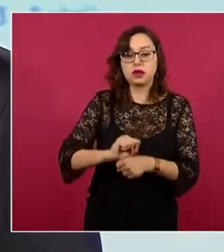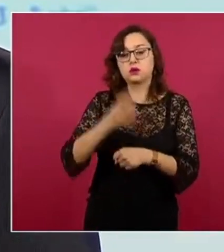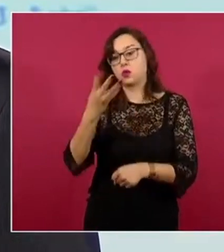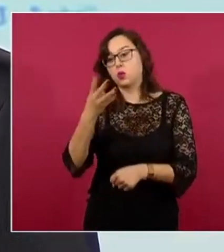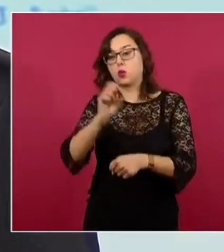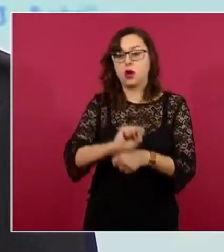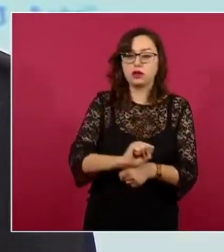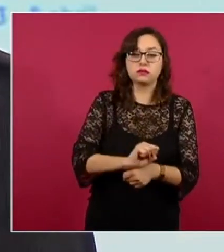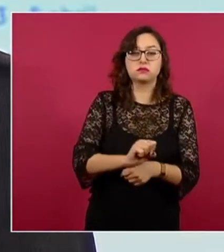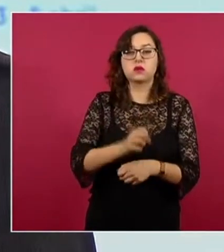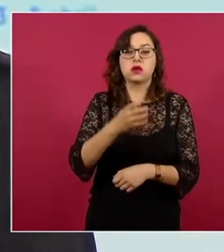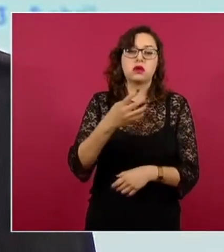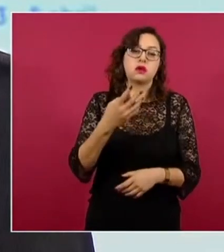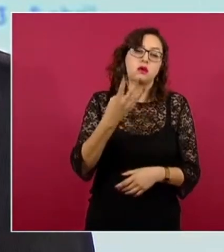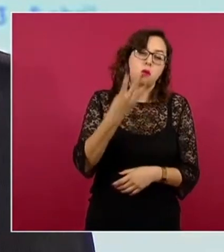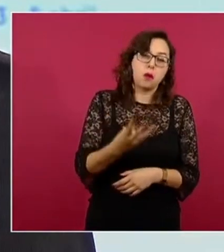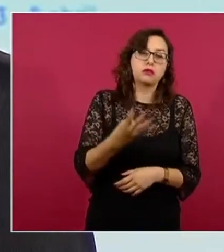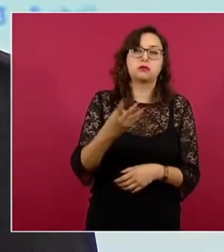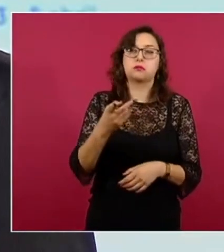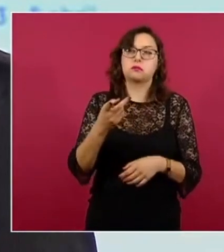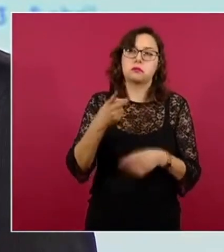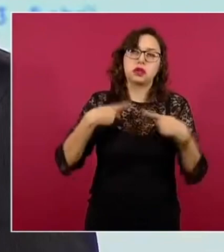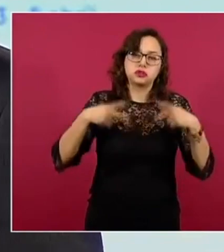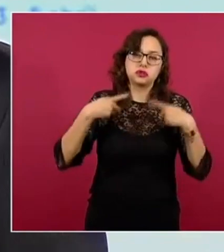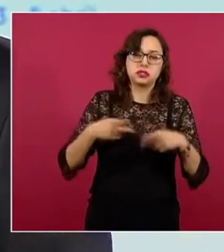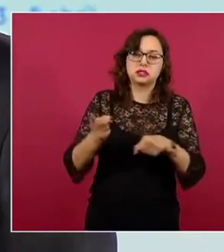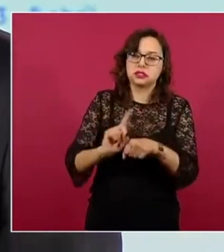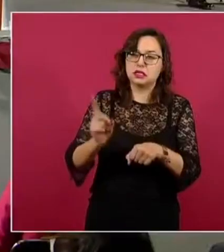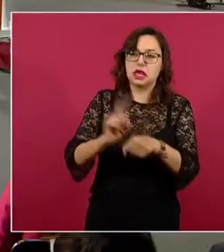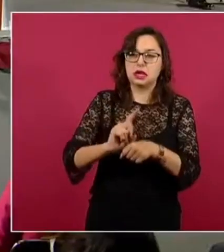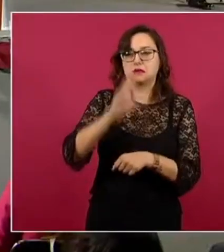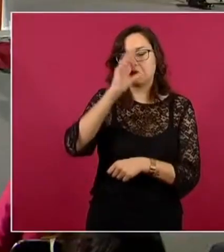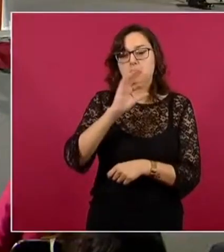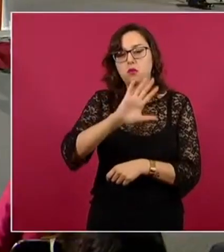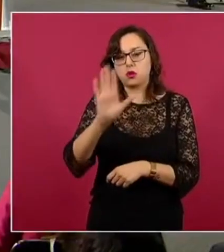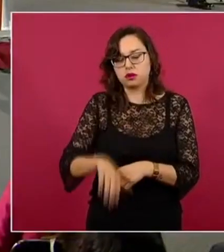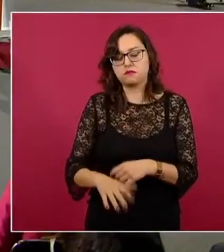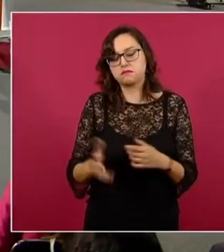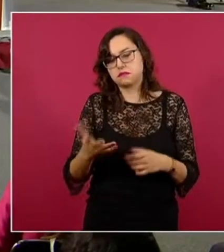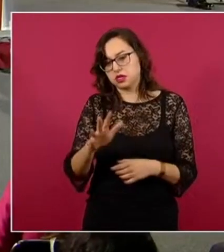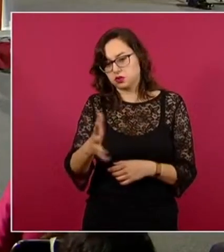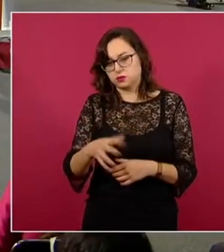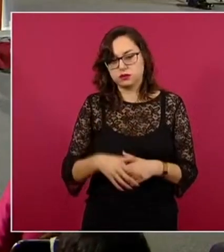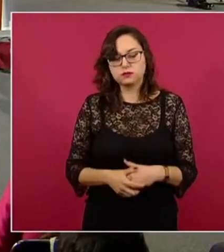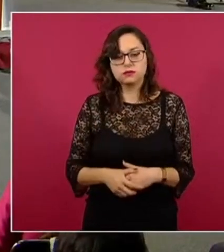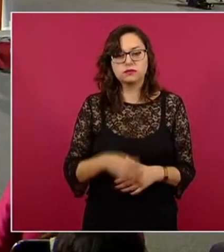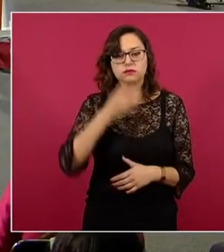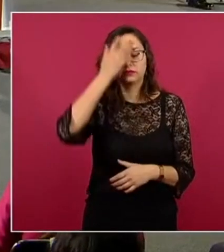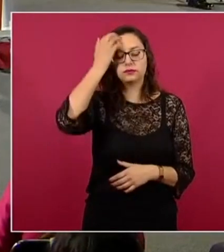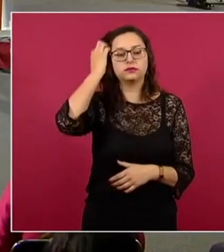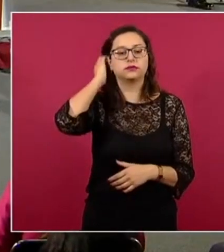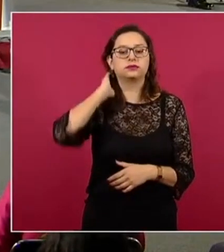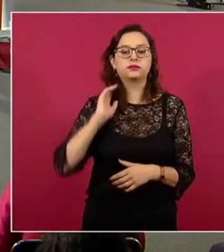entre cuatro y ocho el número de defunciones diarias en promedio. Vamos entonces ahora a ver la